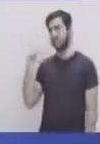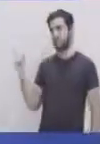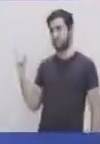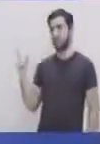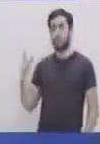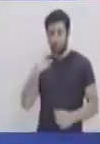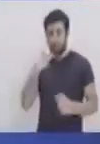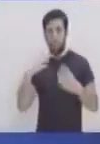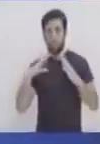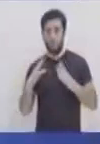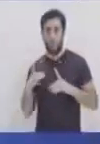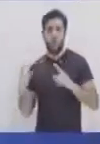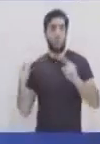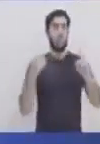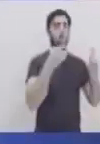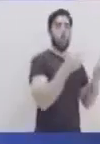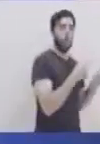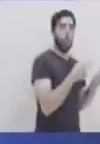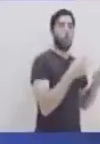paso un lado